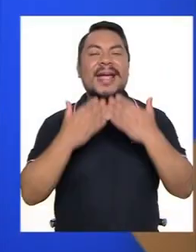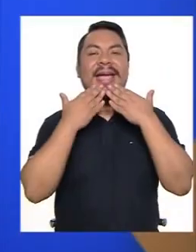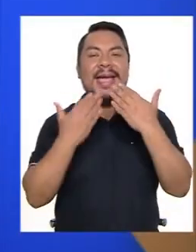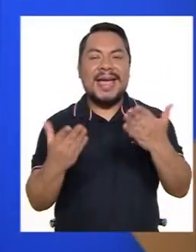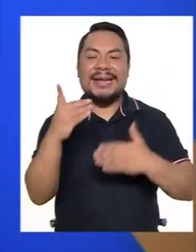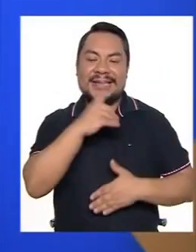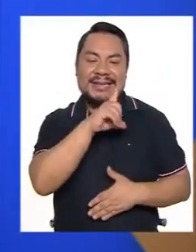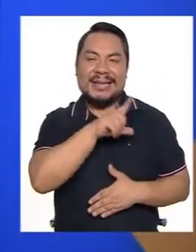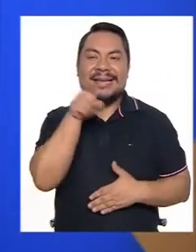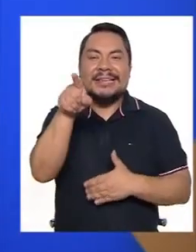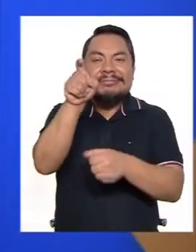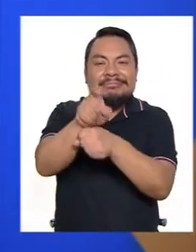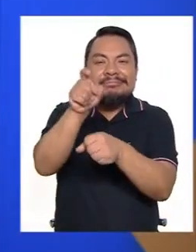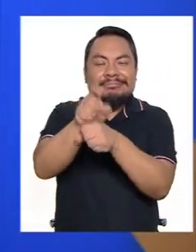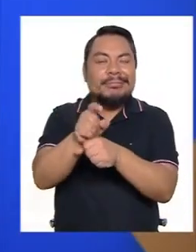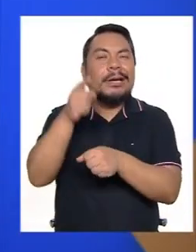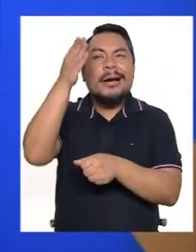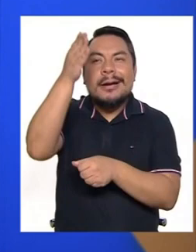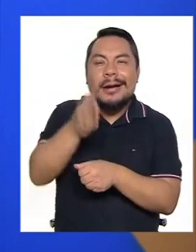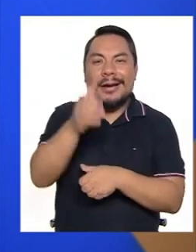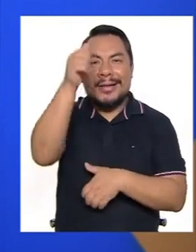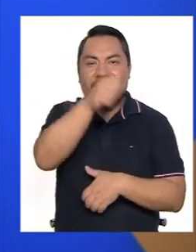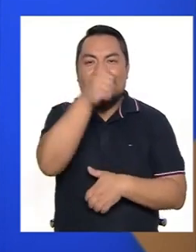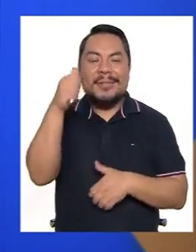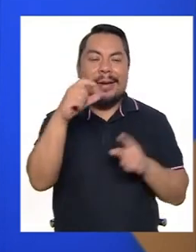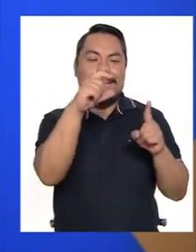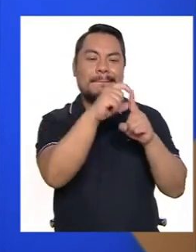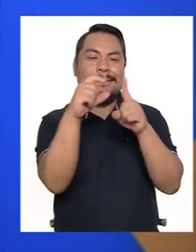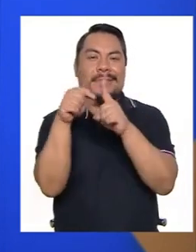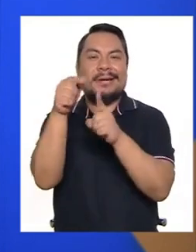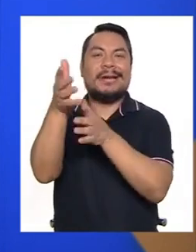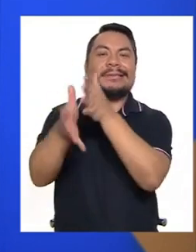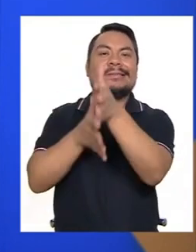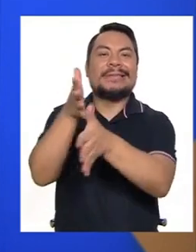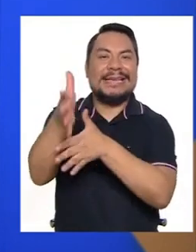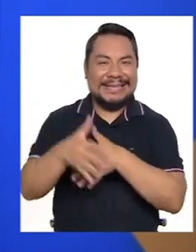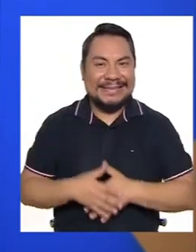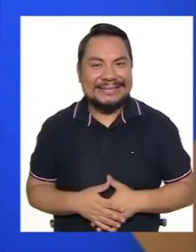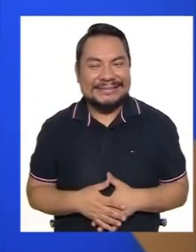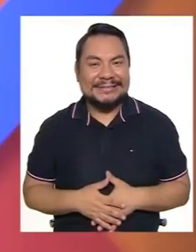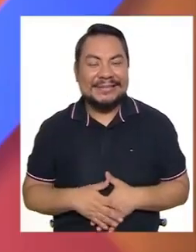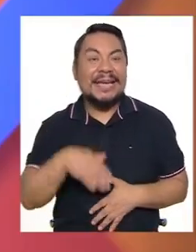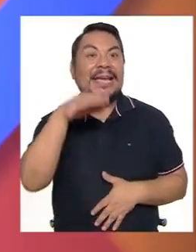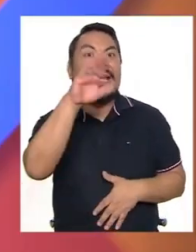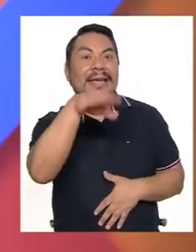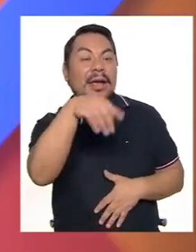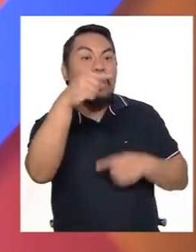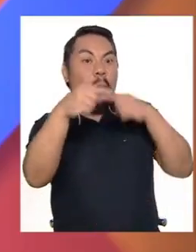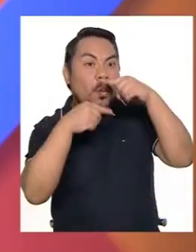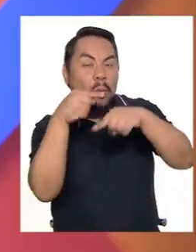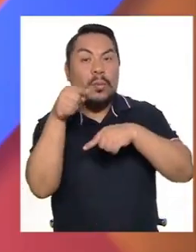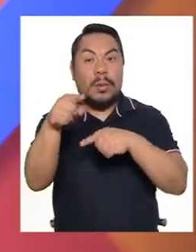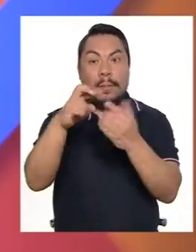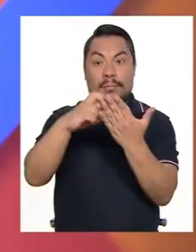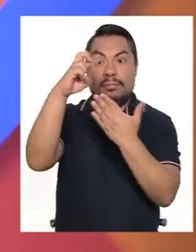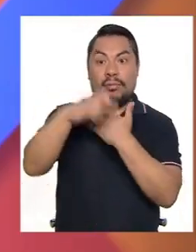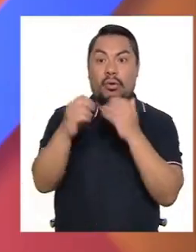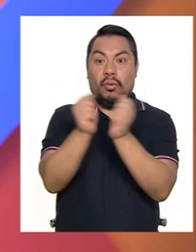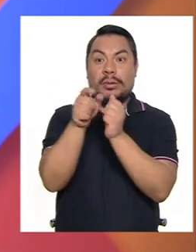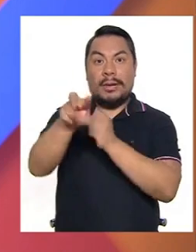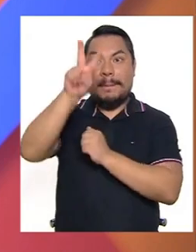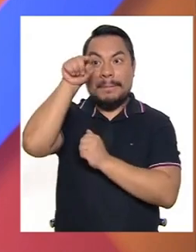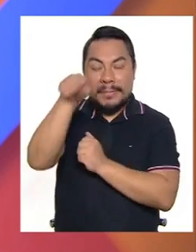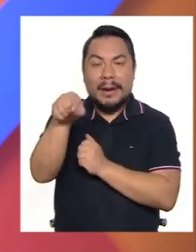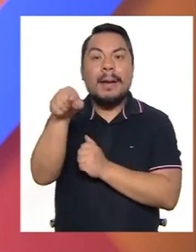Gracias, Daniel, por enseñarnos cada domingo las palabras enseñas. Gina, te cuento que el programa